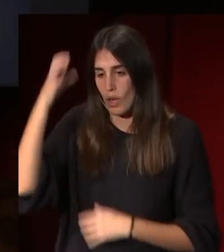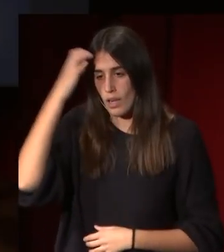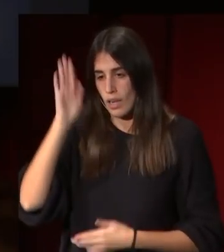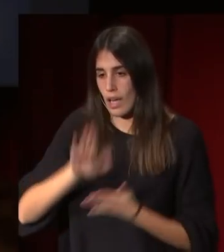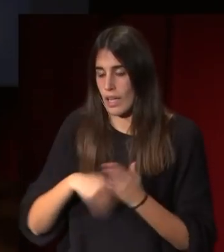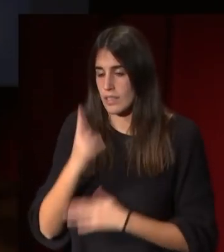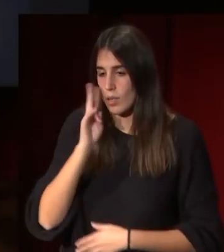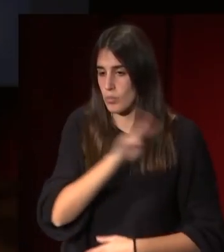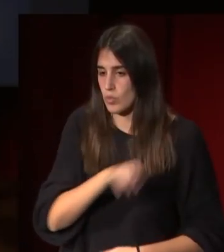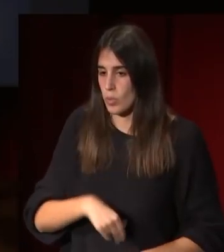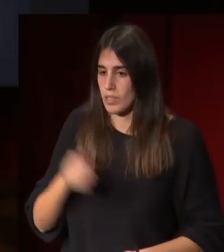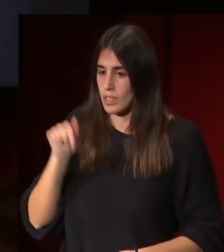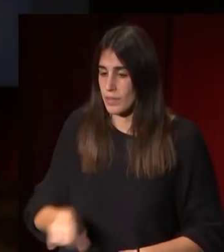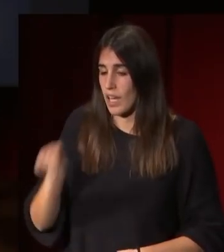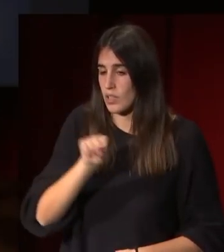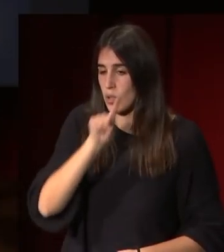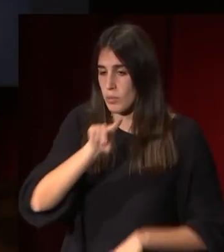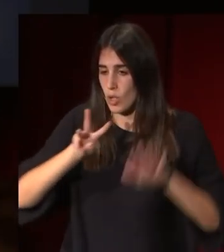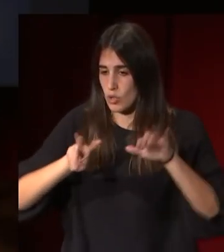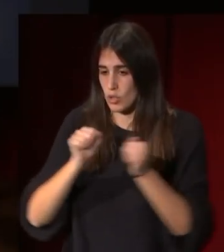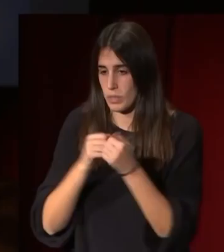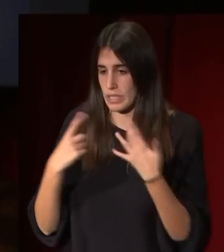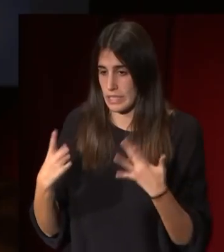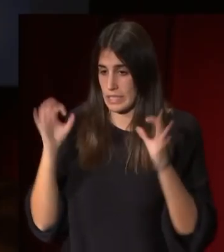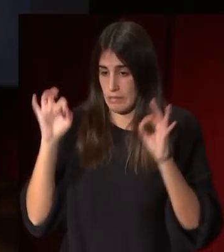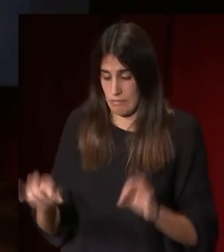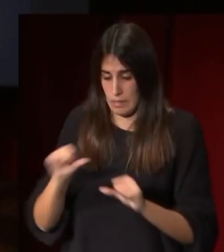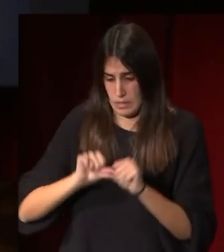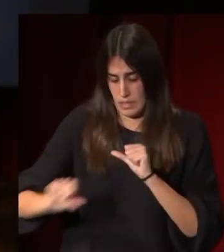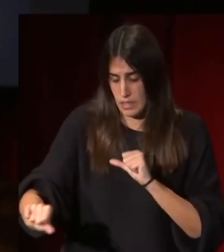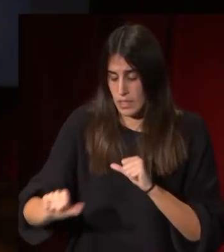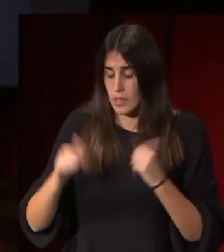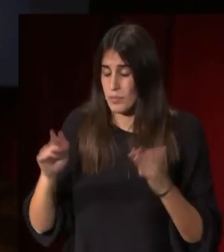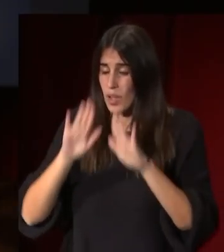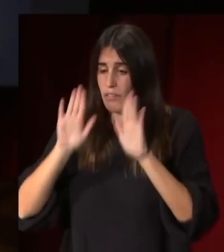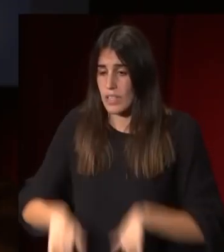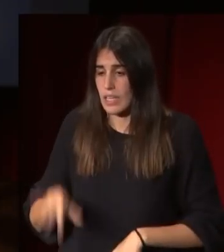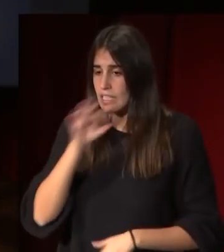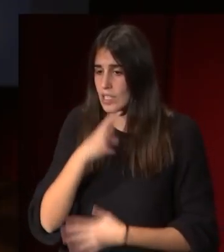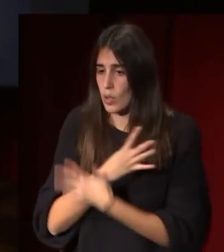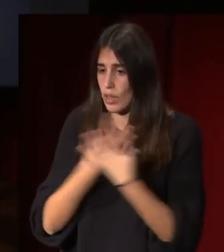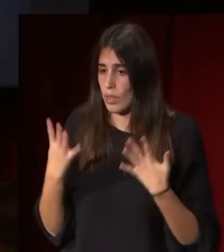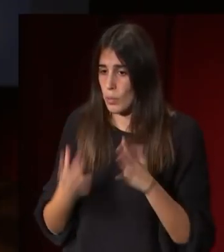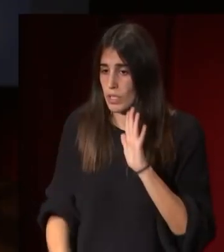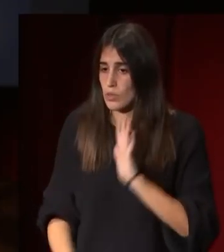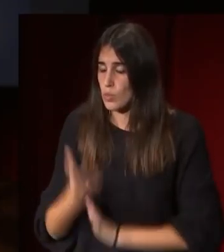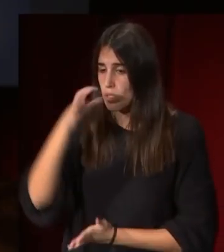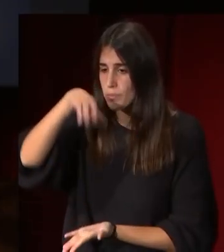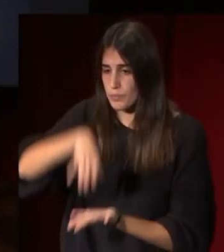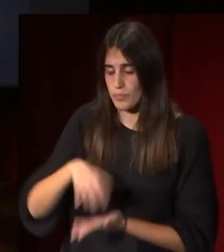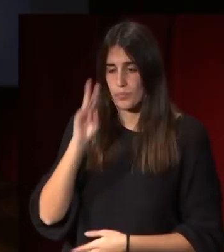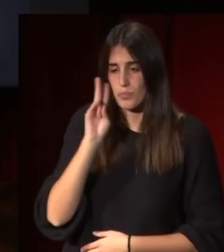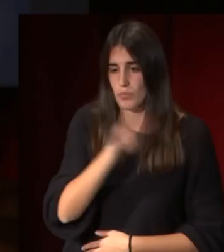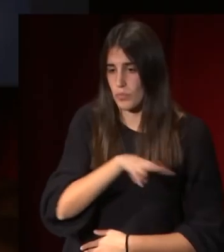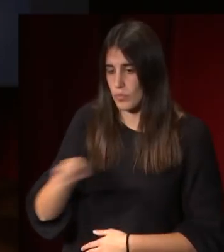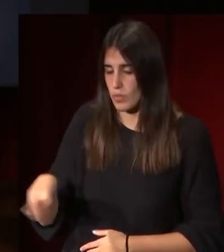1826 aquí pero cuando a finales del siglo XIX se crea el Museo de Arte Moderno todas las